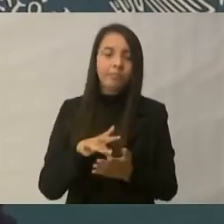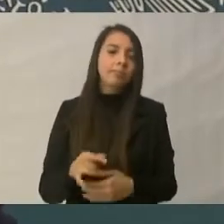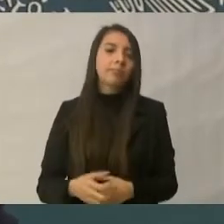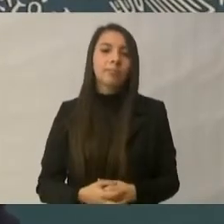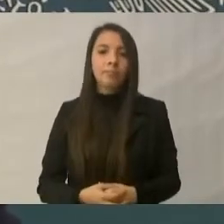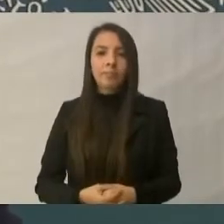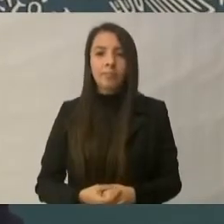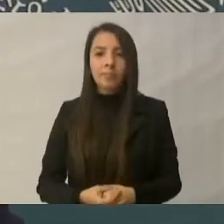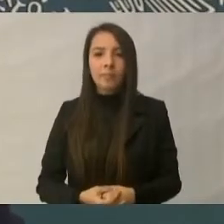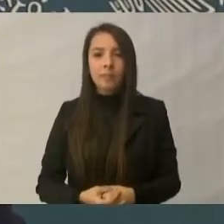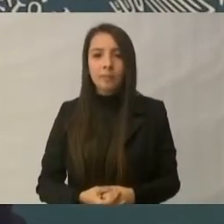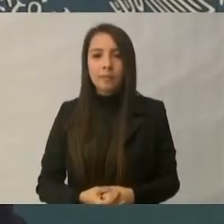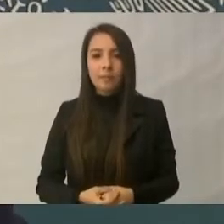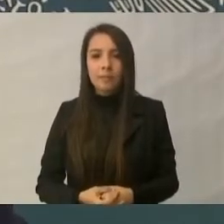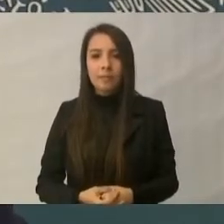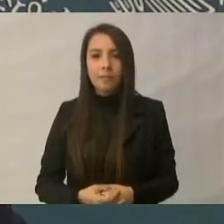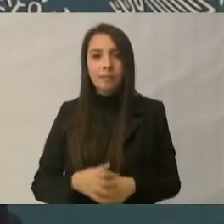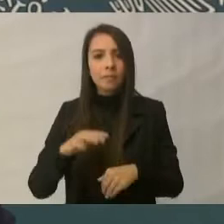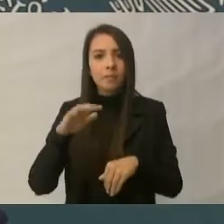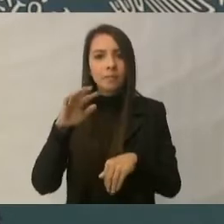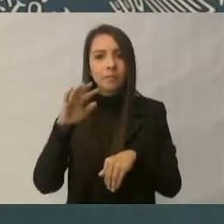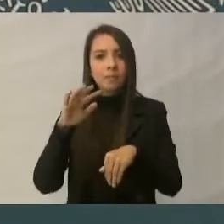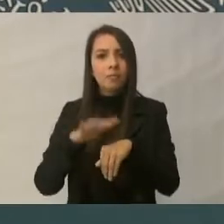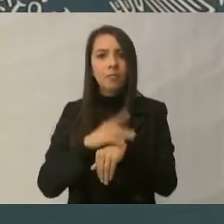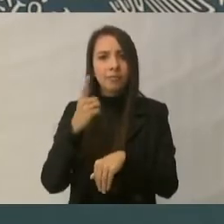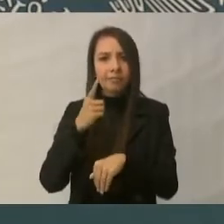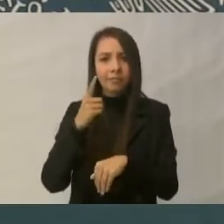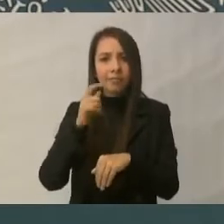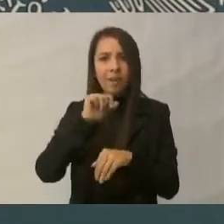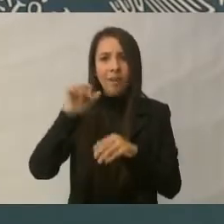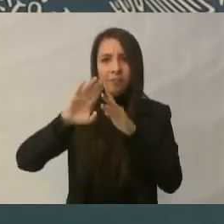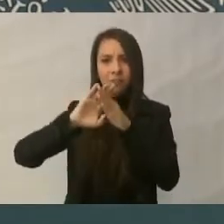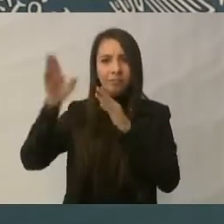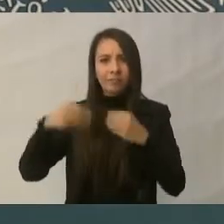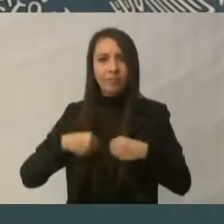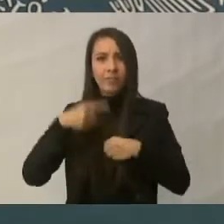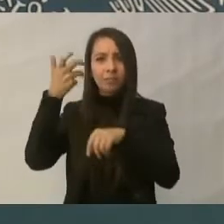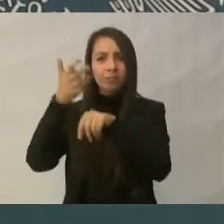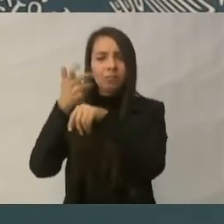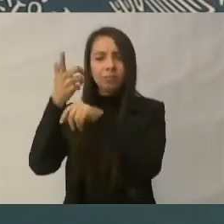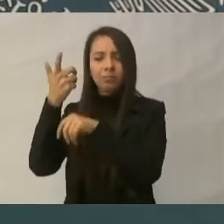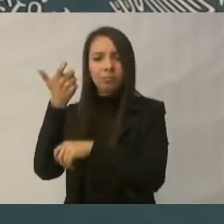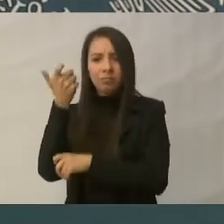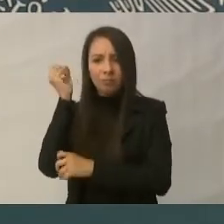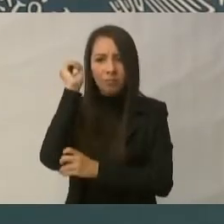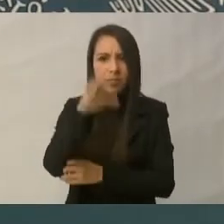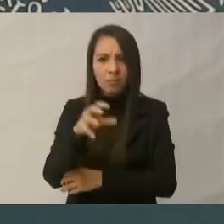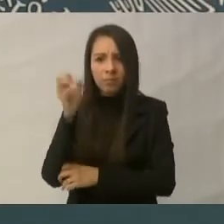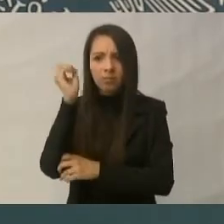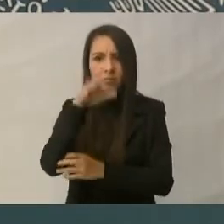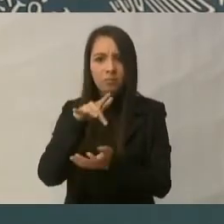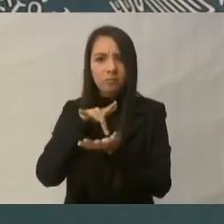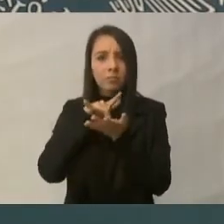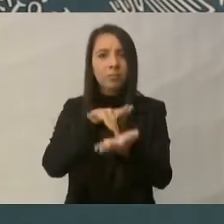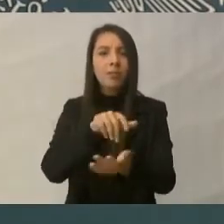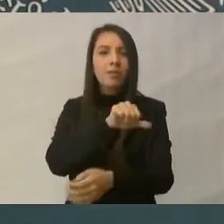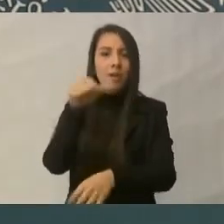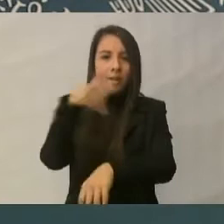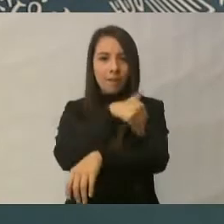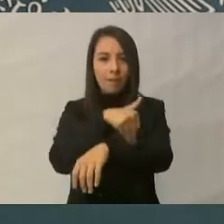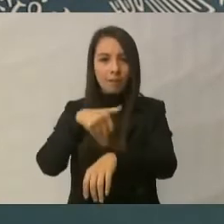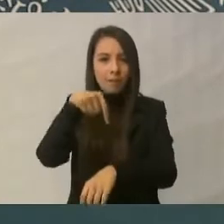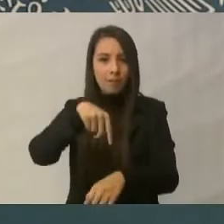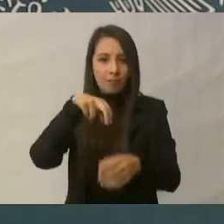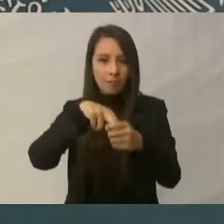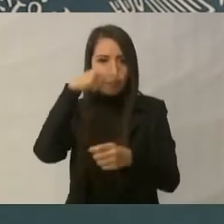no han dejado de enviar remesas a sus familiares en